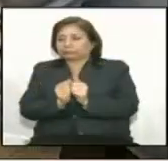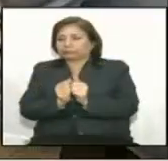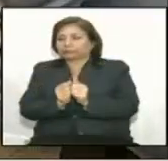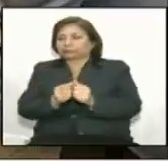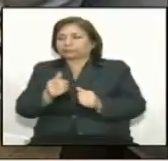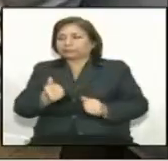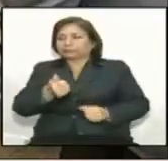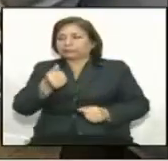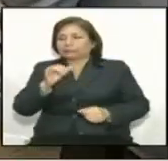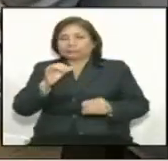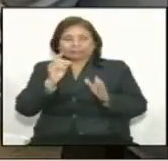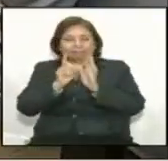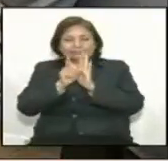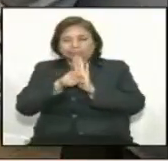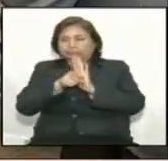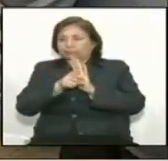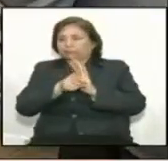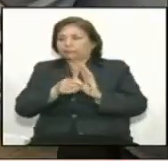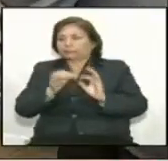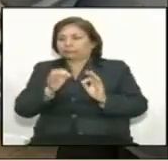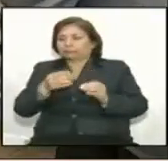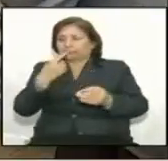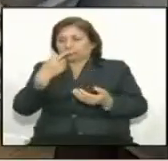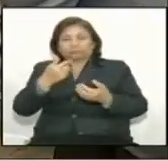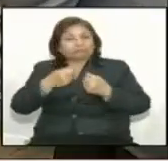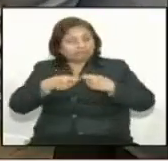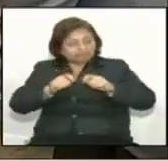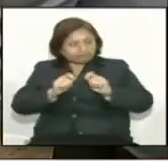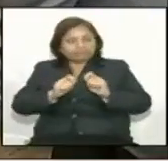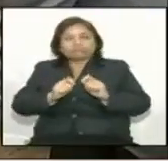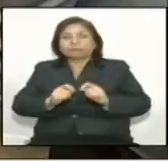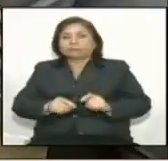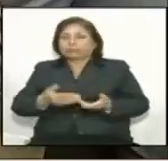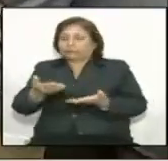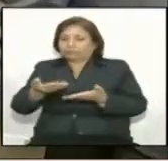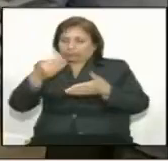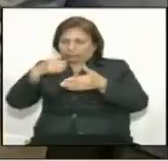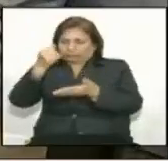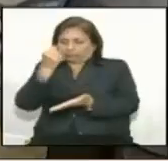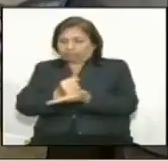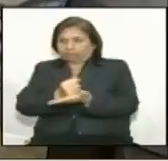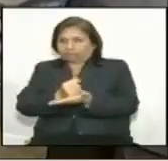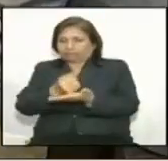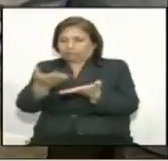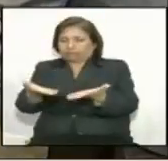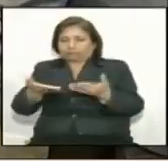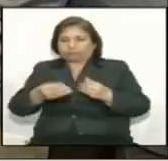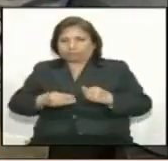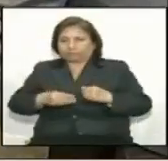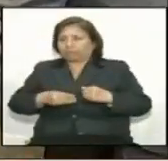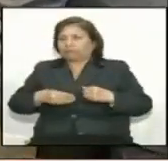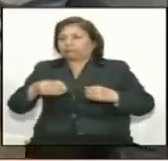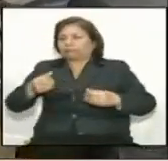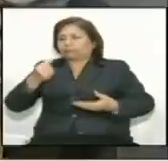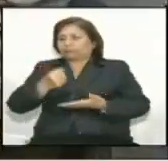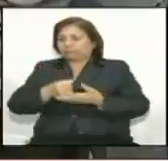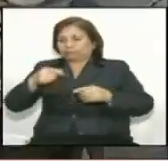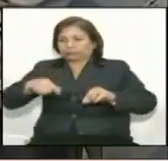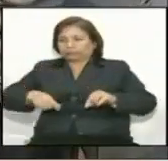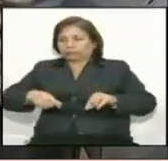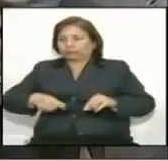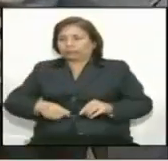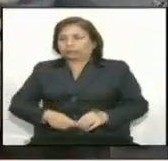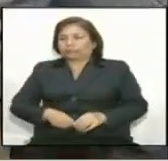mostró una actitud bastante estigmatizadora contra los manifestantes. Y incluso